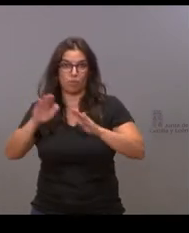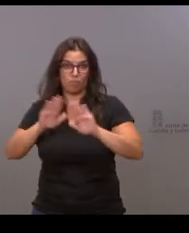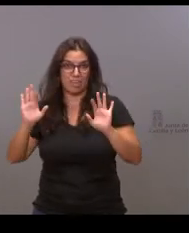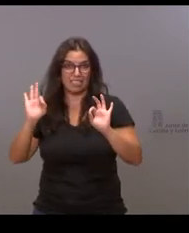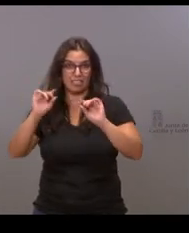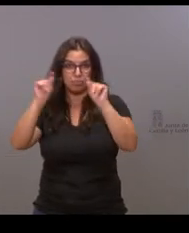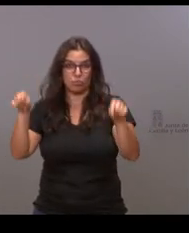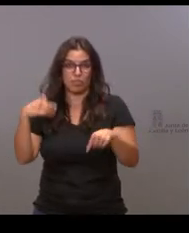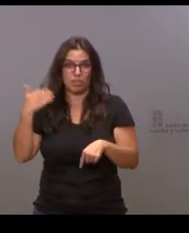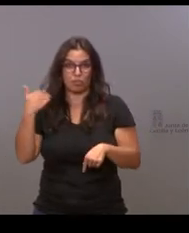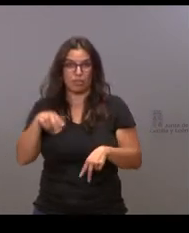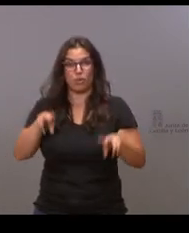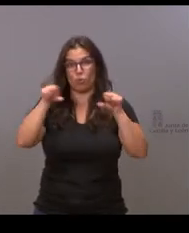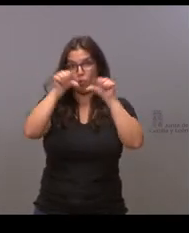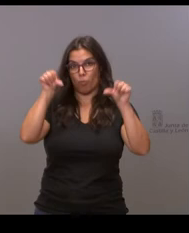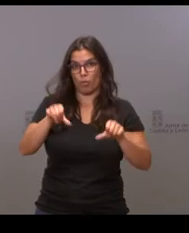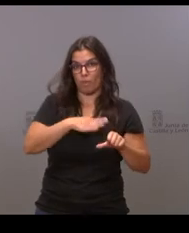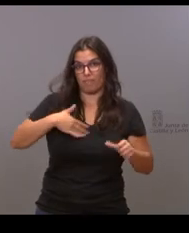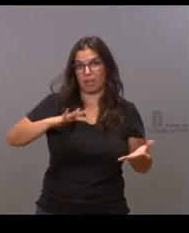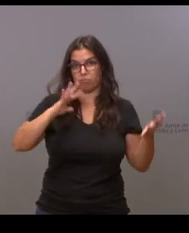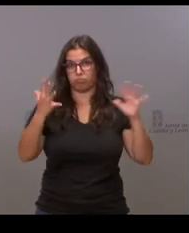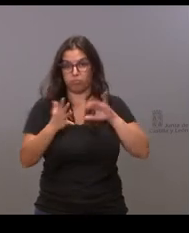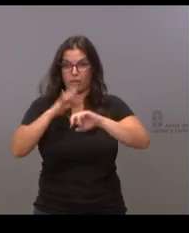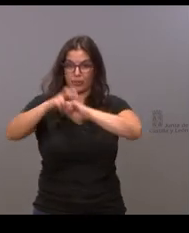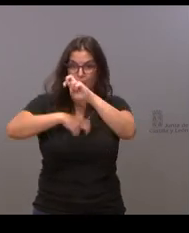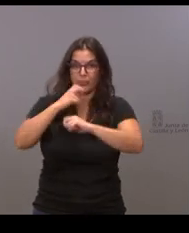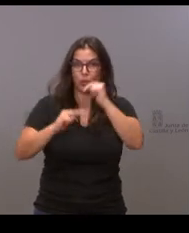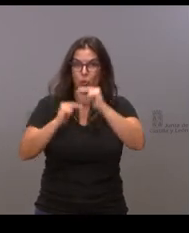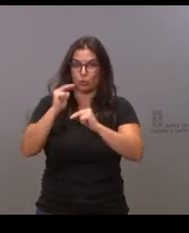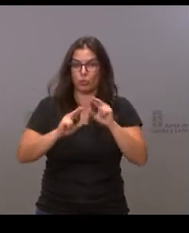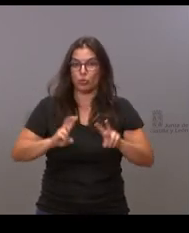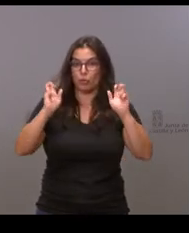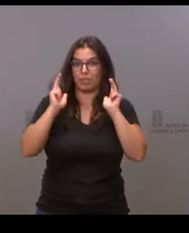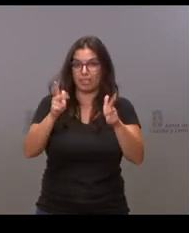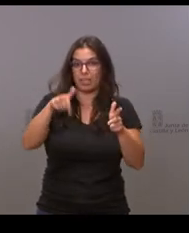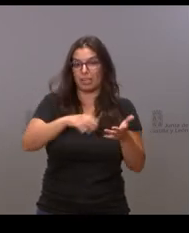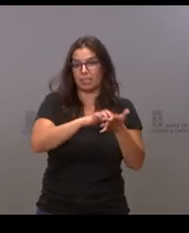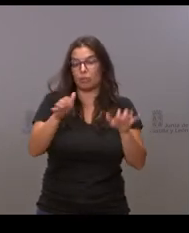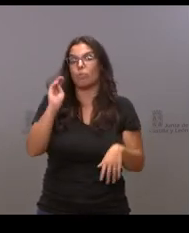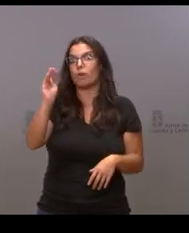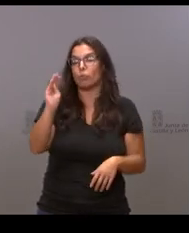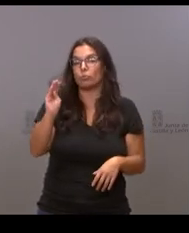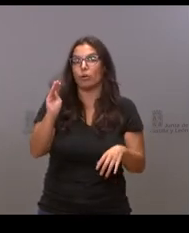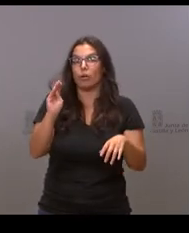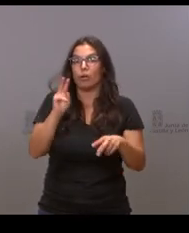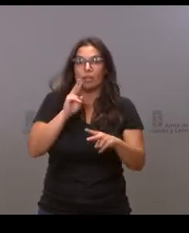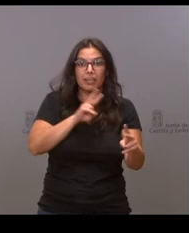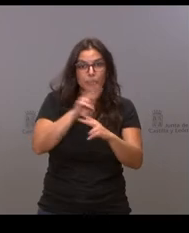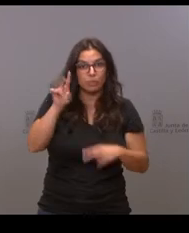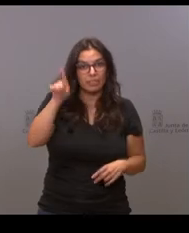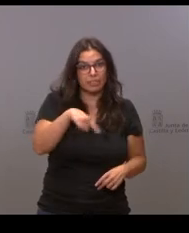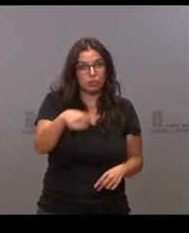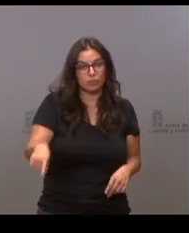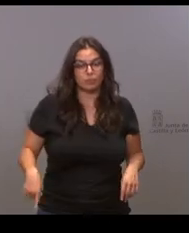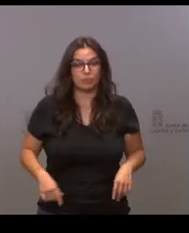nuevo modelo que se quiere implantar y para reformar y construir nuevas residencias en Castilla y León. Entonces, bueno, preguntar si hay respuesta al Partido